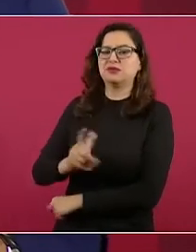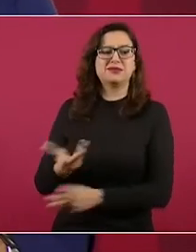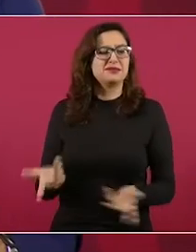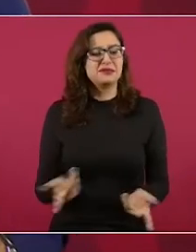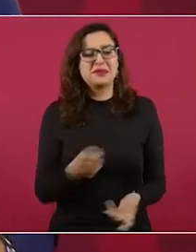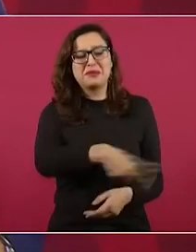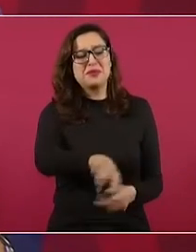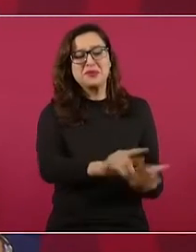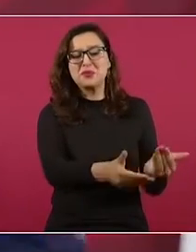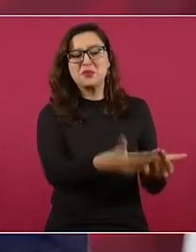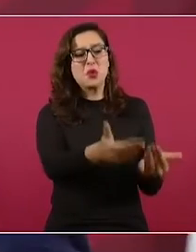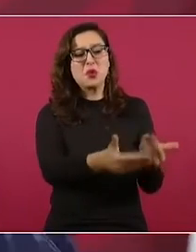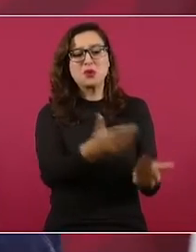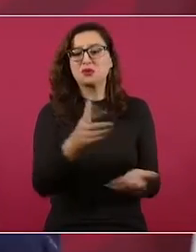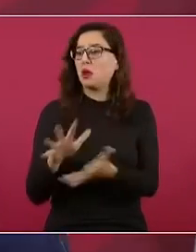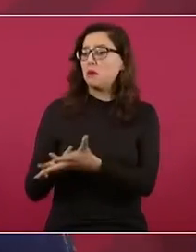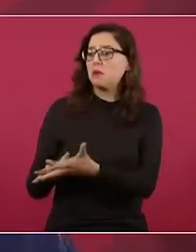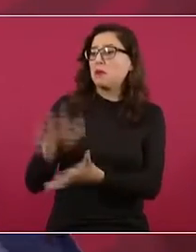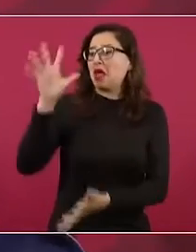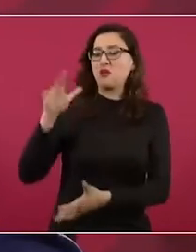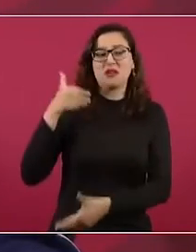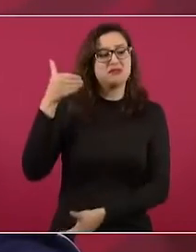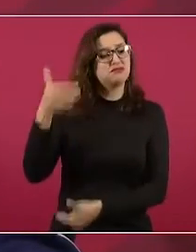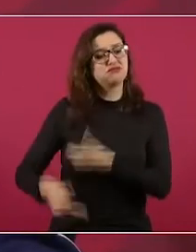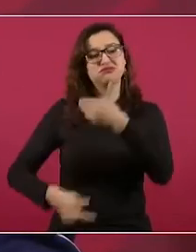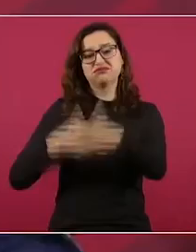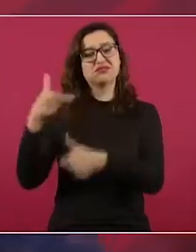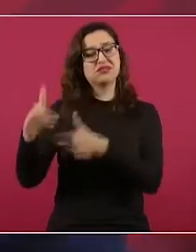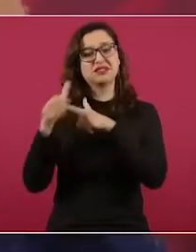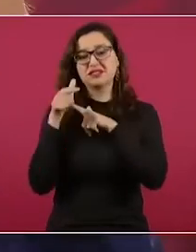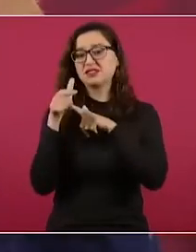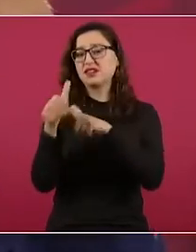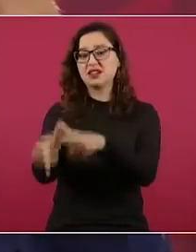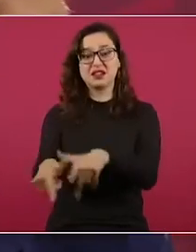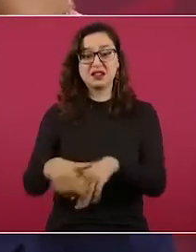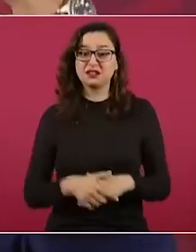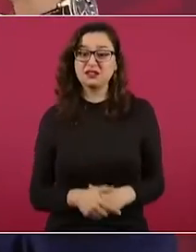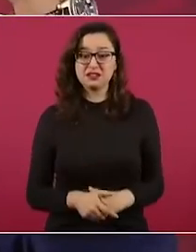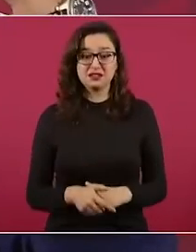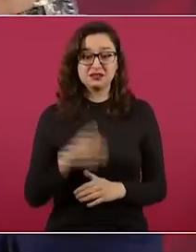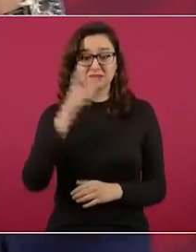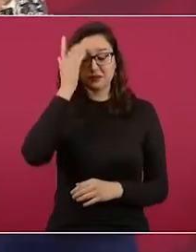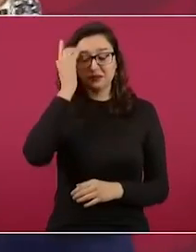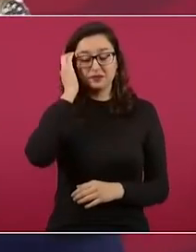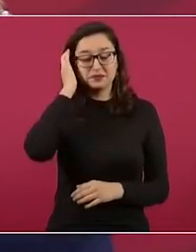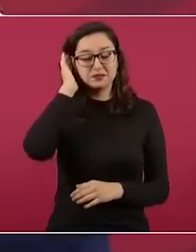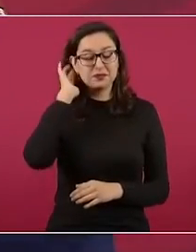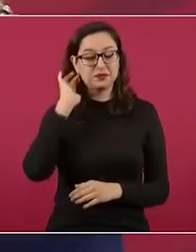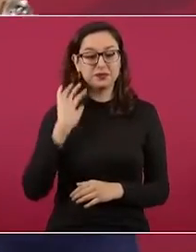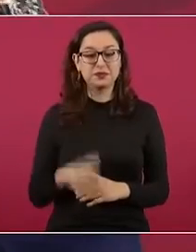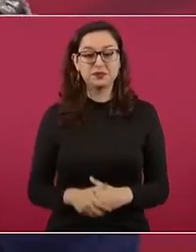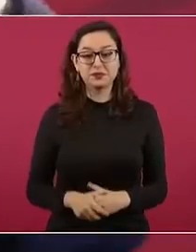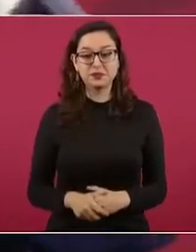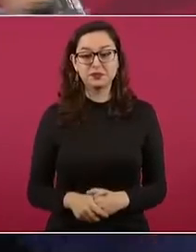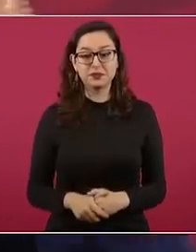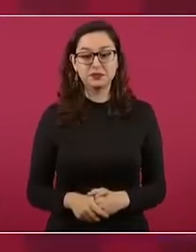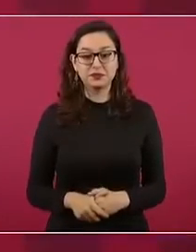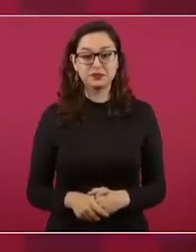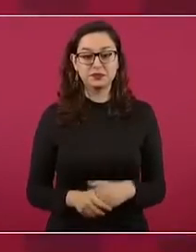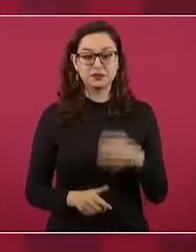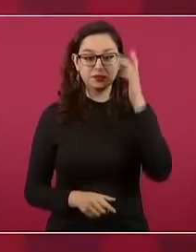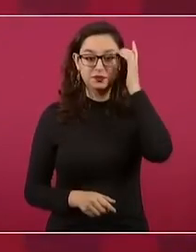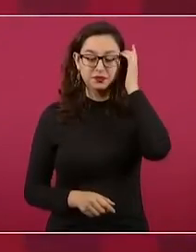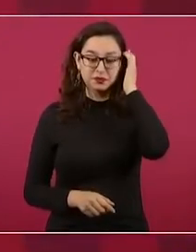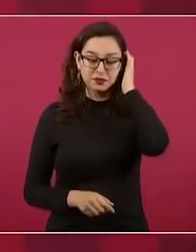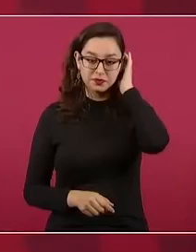minorías. Entonces, vamos adelante en el peor de los casos,